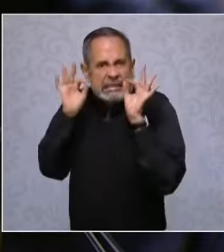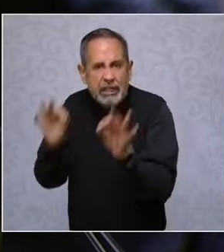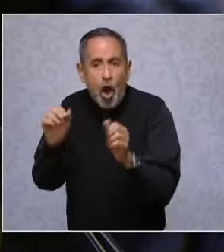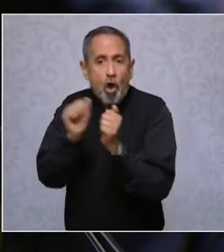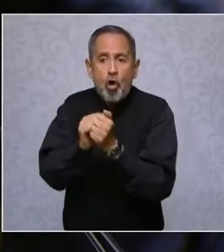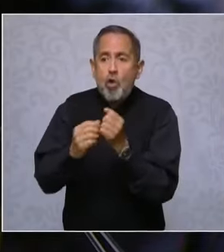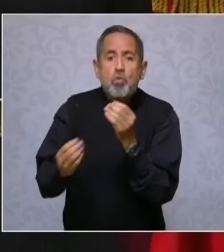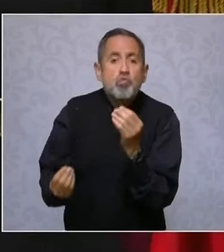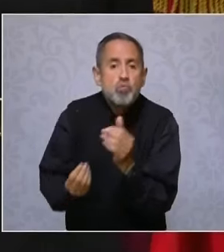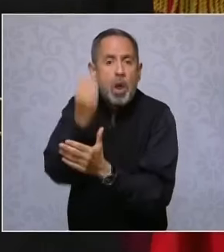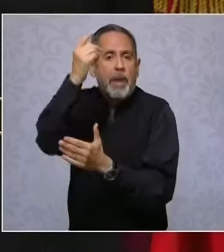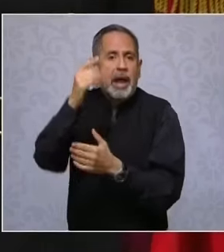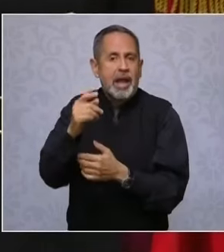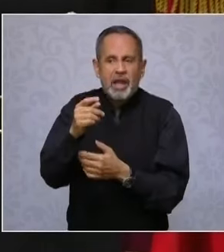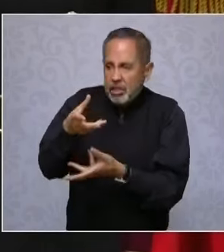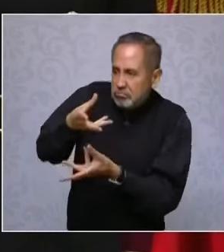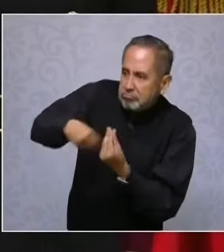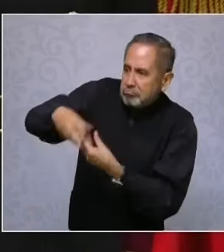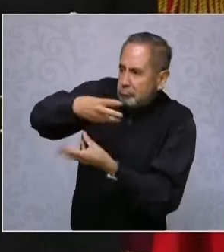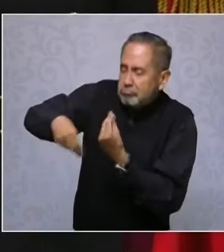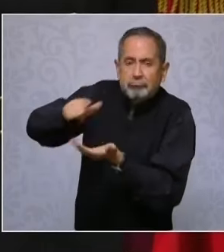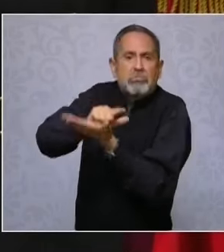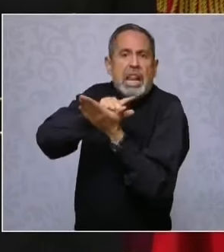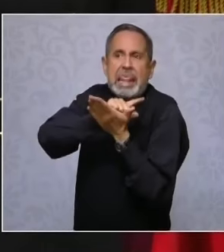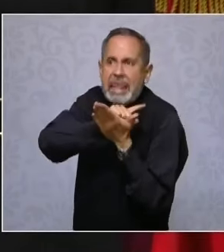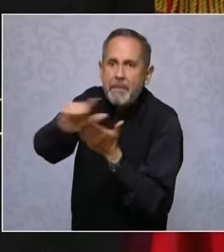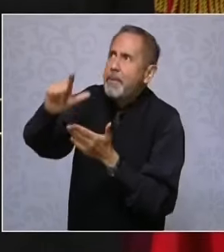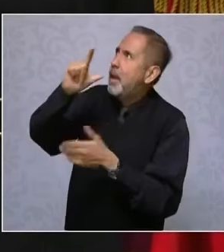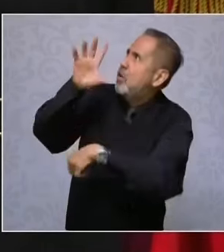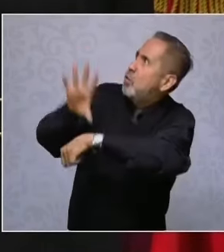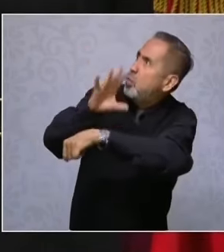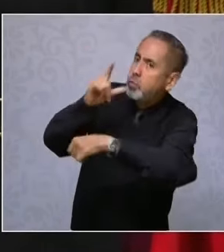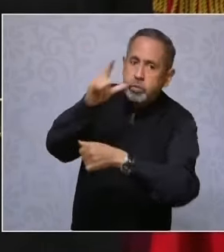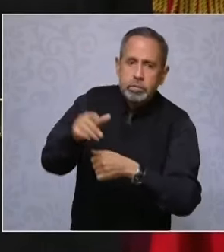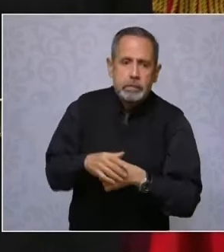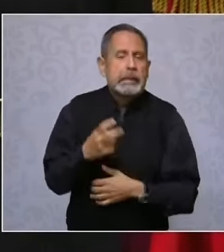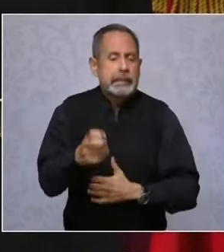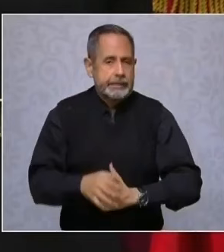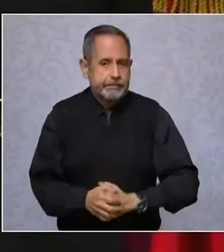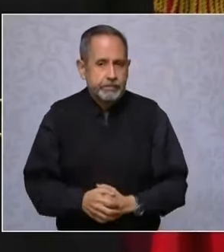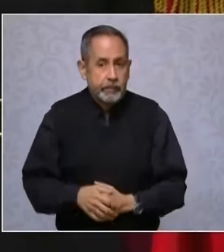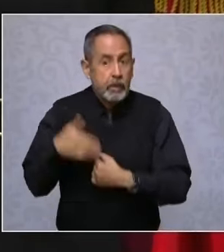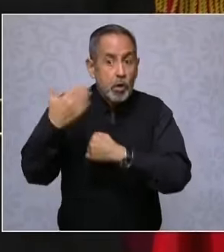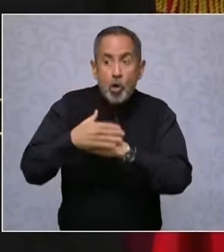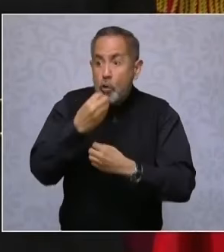renovables. Avanzaremos en la soberanía y autosuficiencia alimentaria.